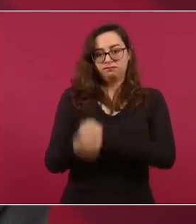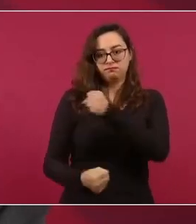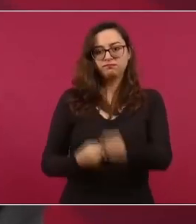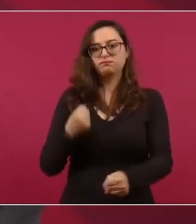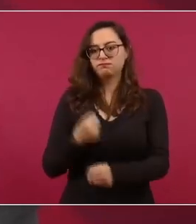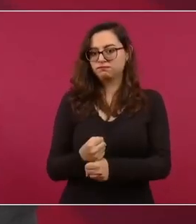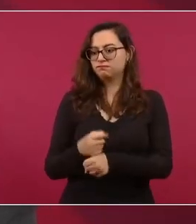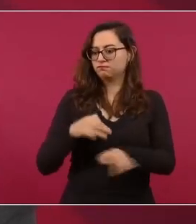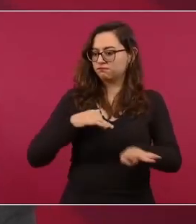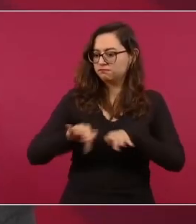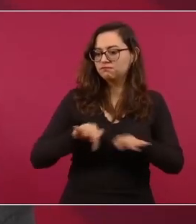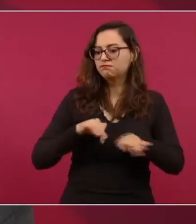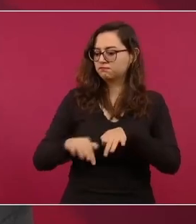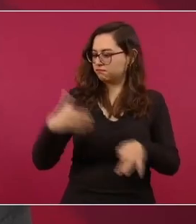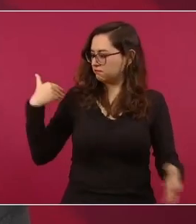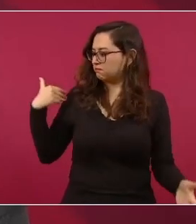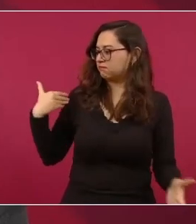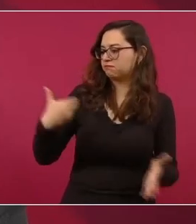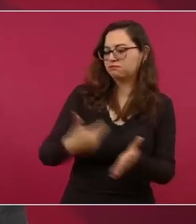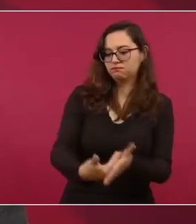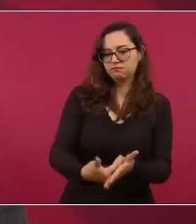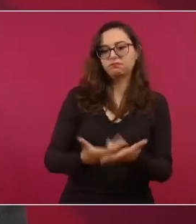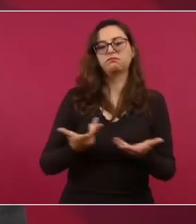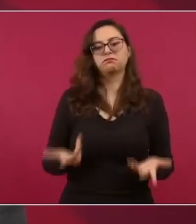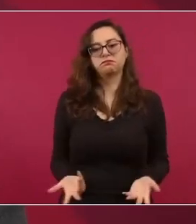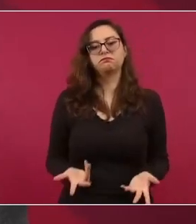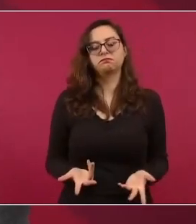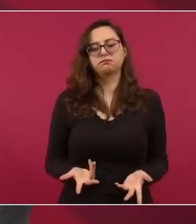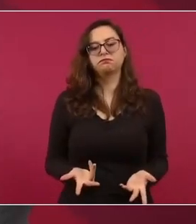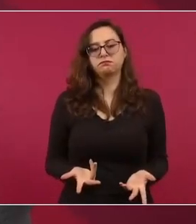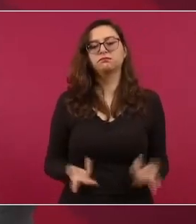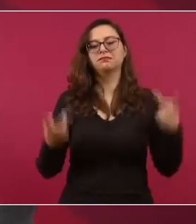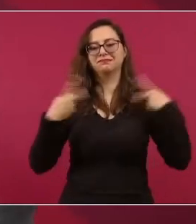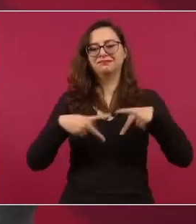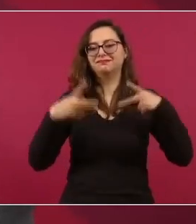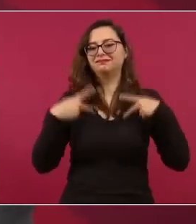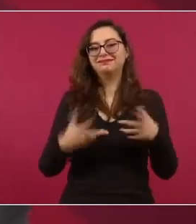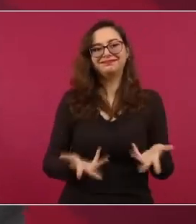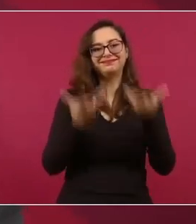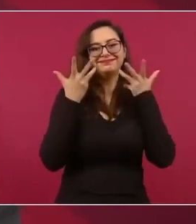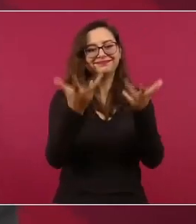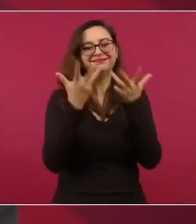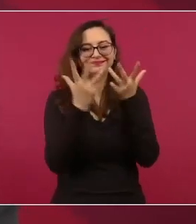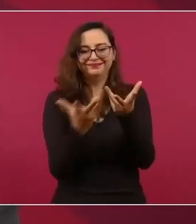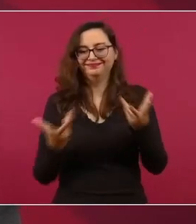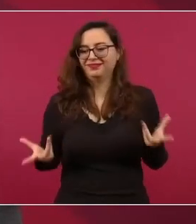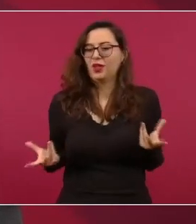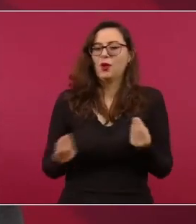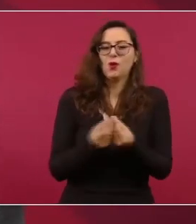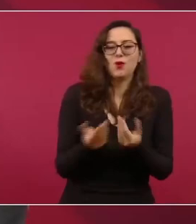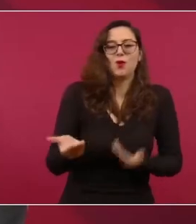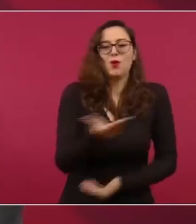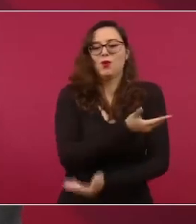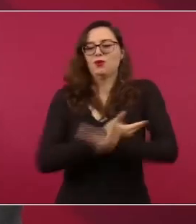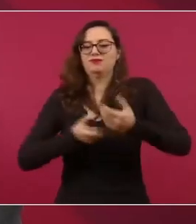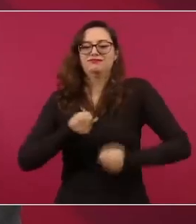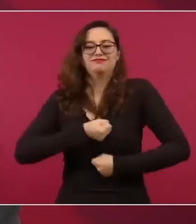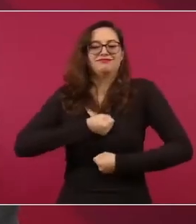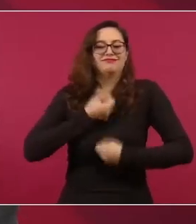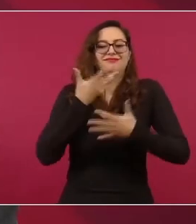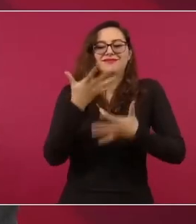la gente quería expresarlo.